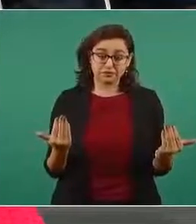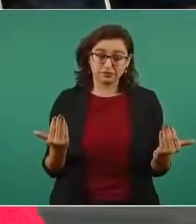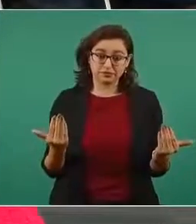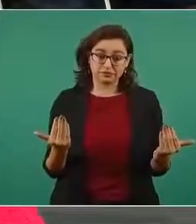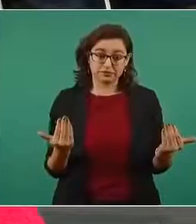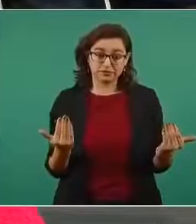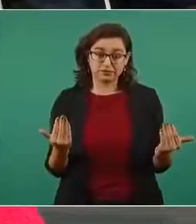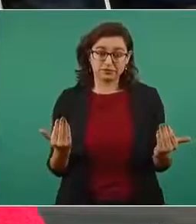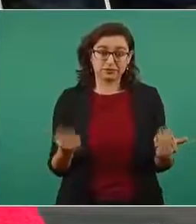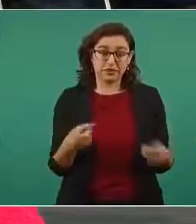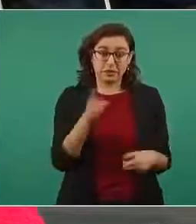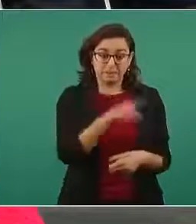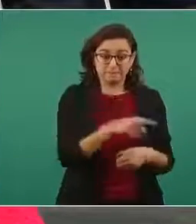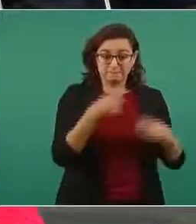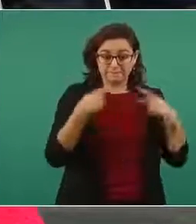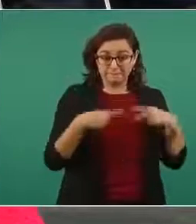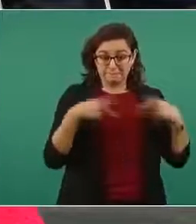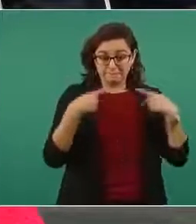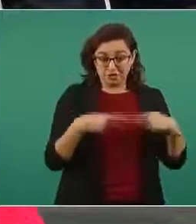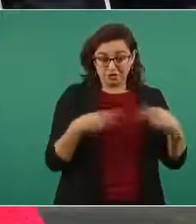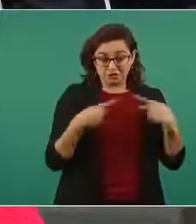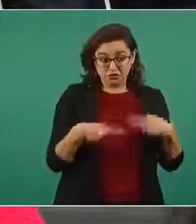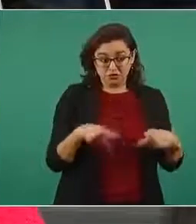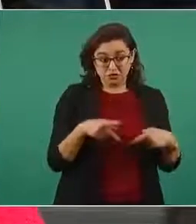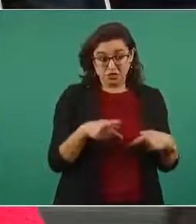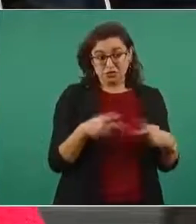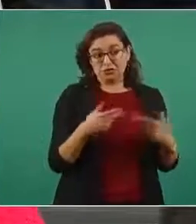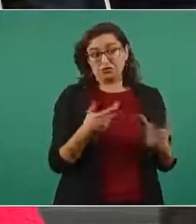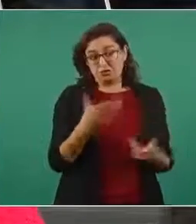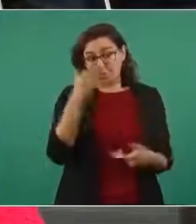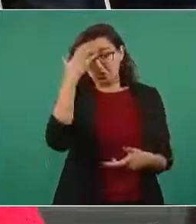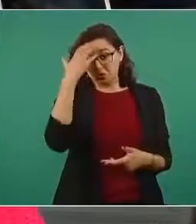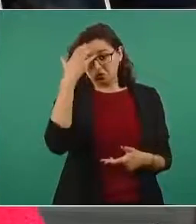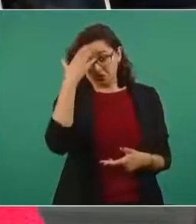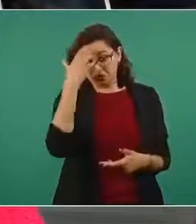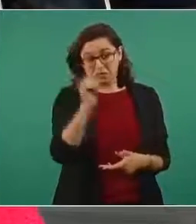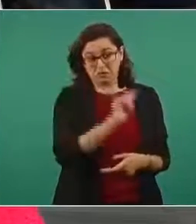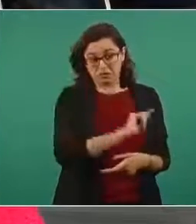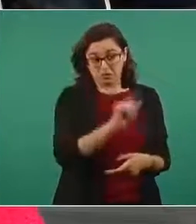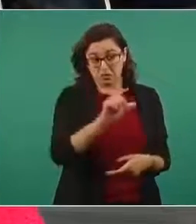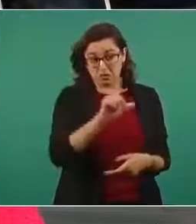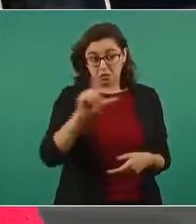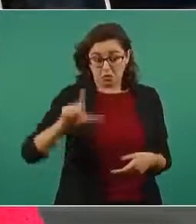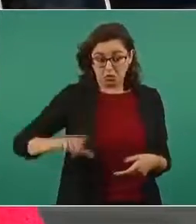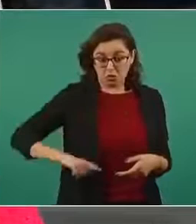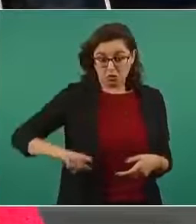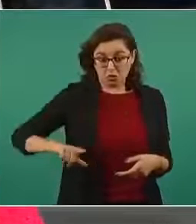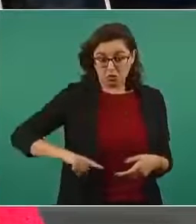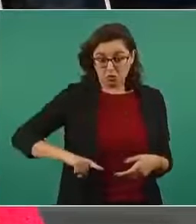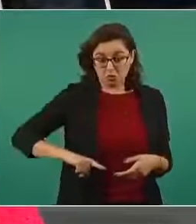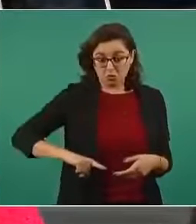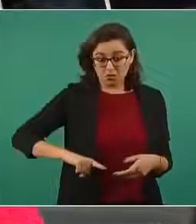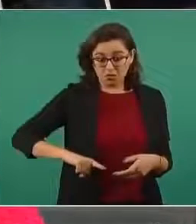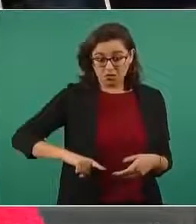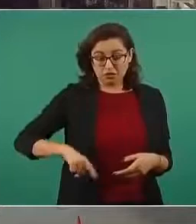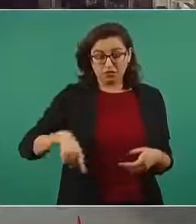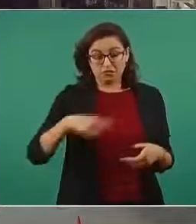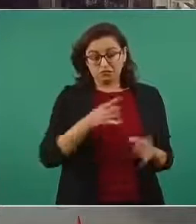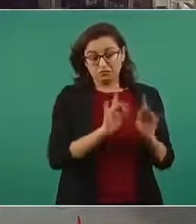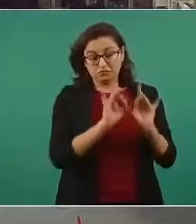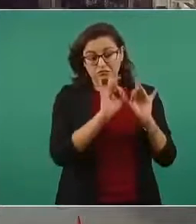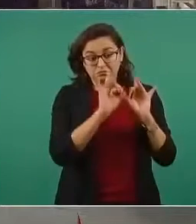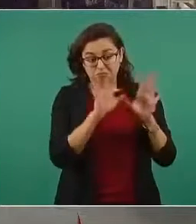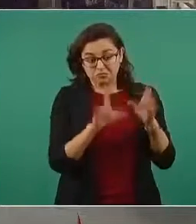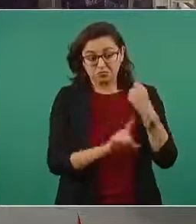de personas conocidas de grandes de funcionarios de primer nivel o que sufren un